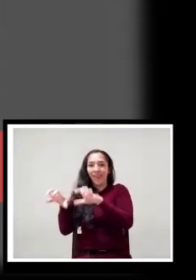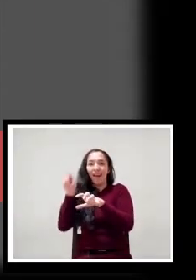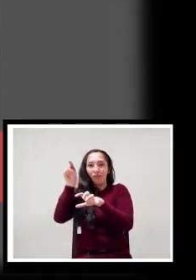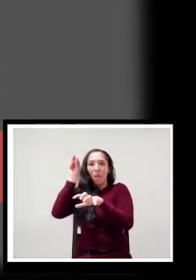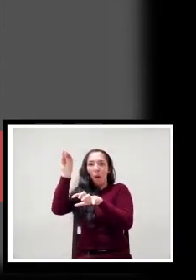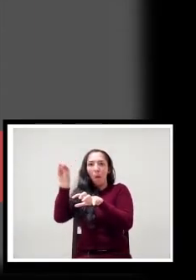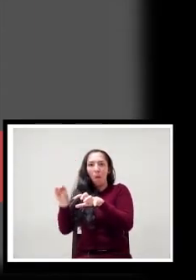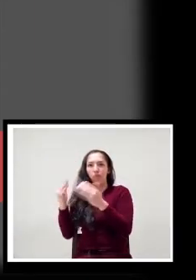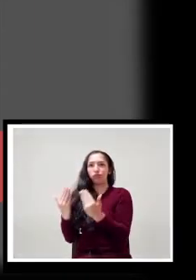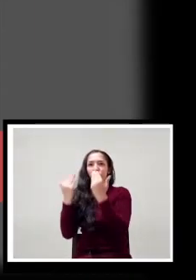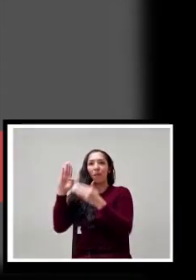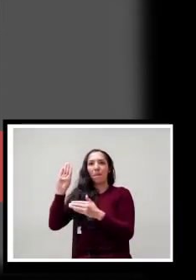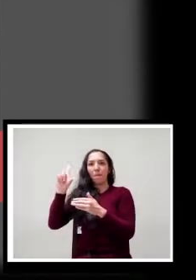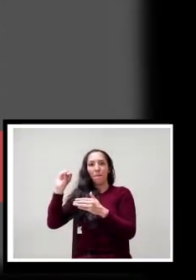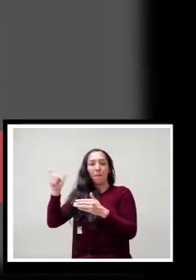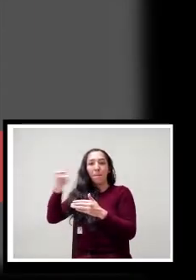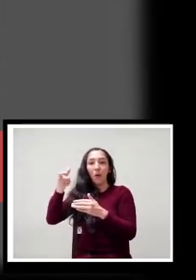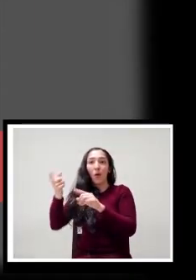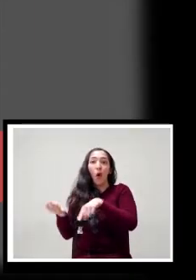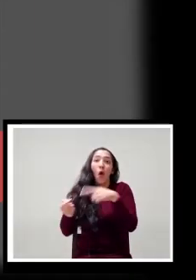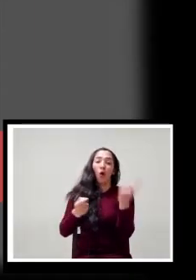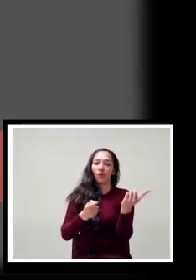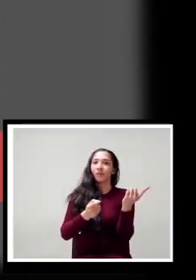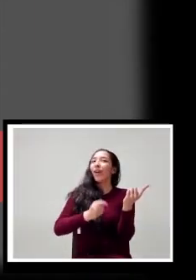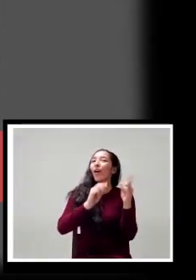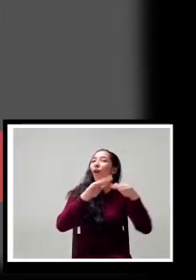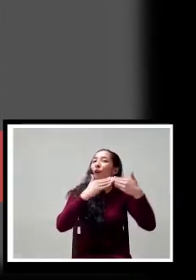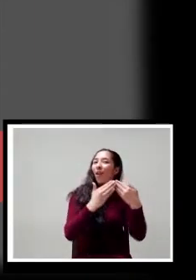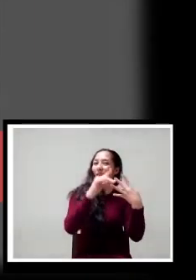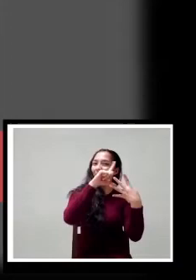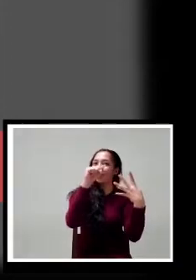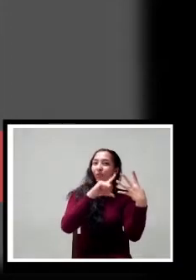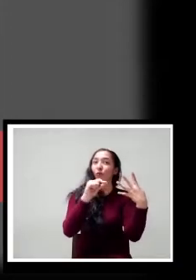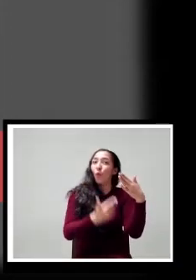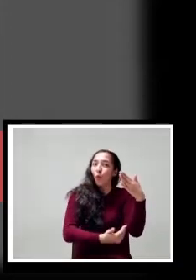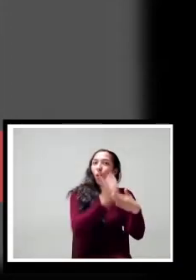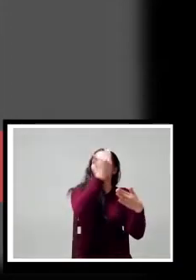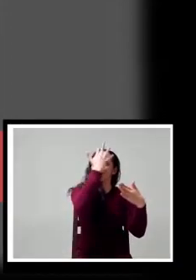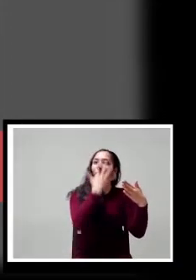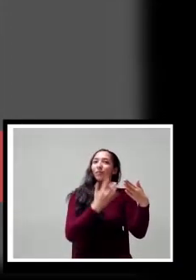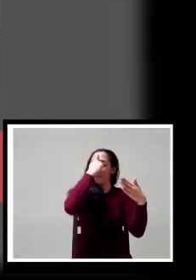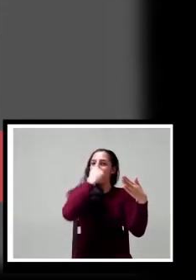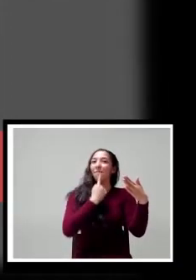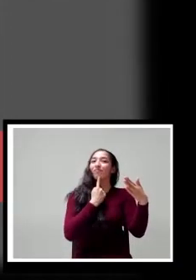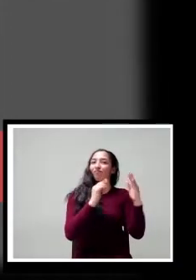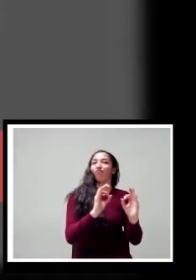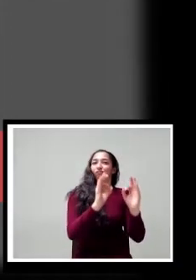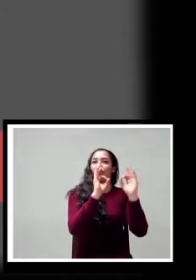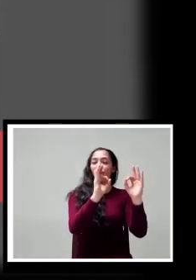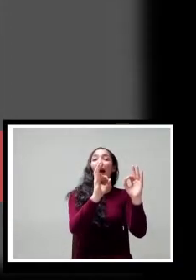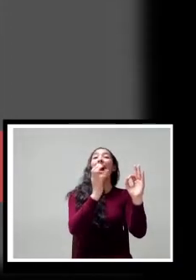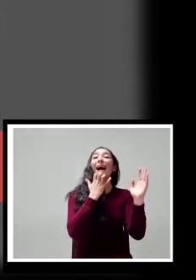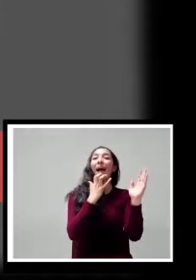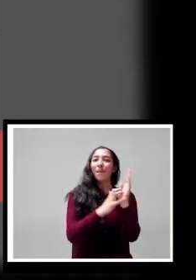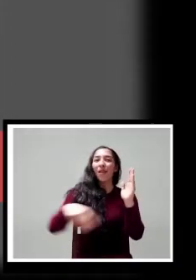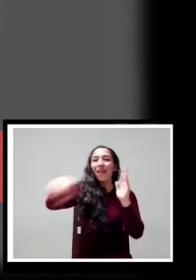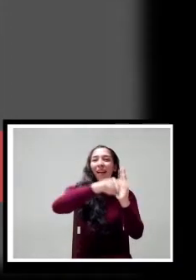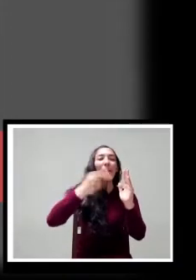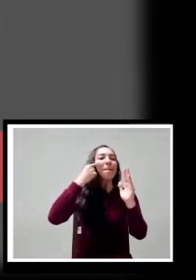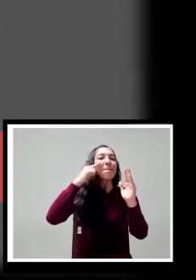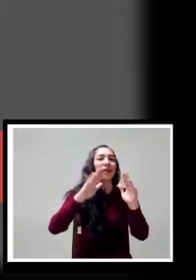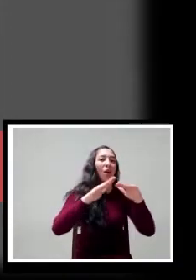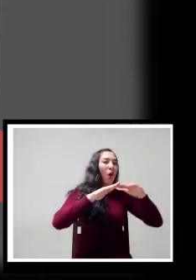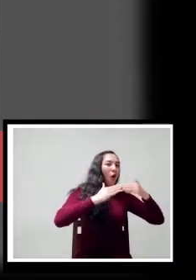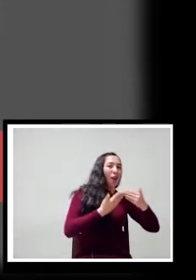También, por ejemplo, se ha utilizado para crear la página de Facebook del colegio, de tal forma que nos permita llegar a los